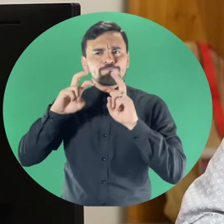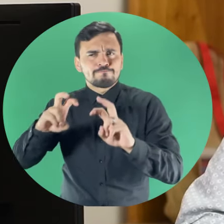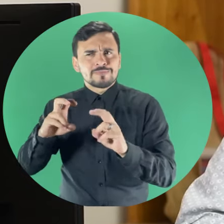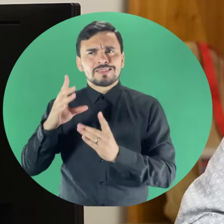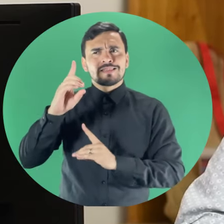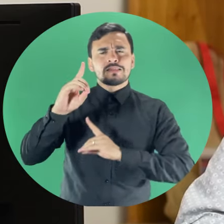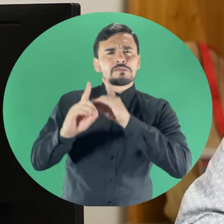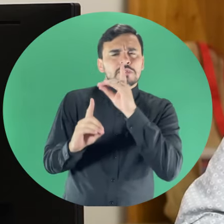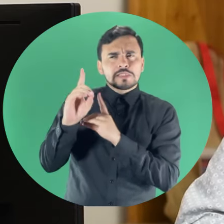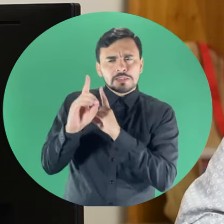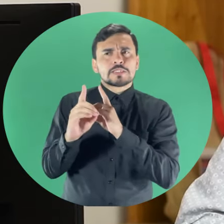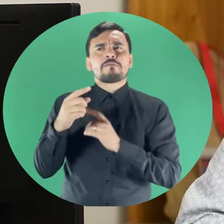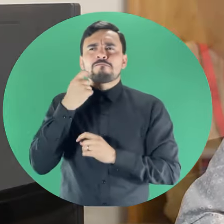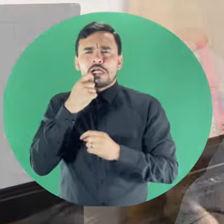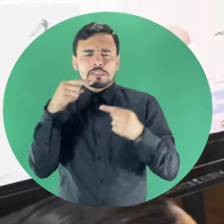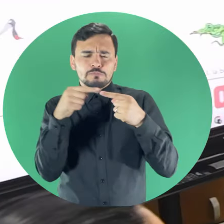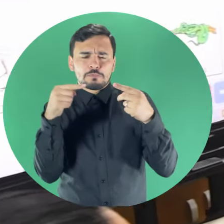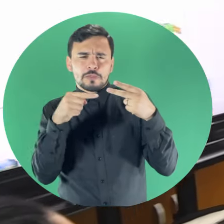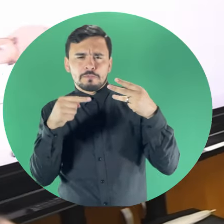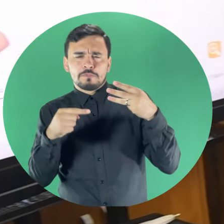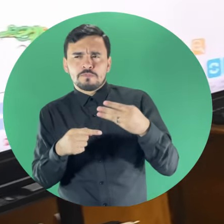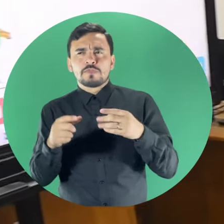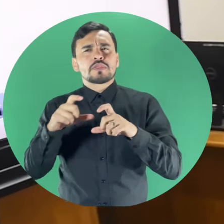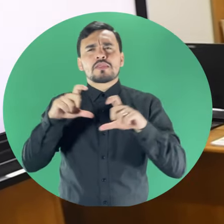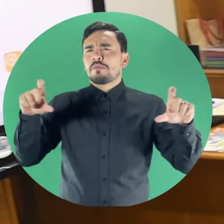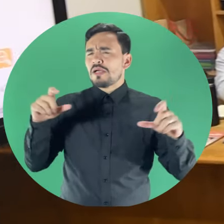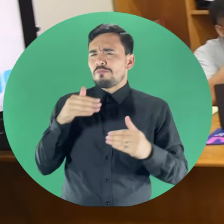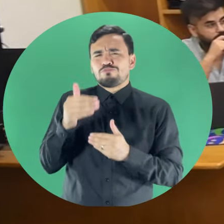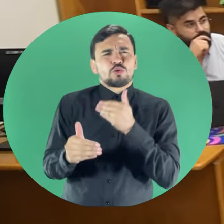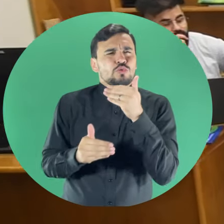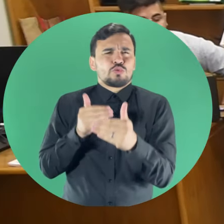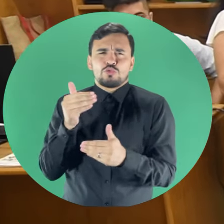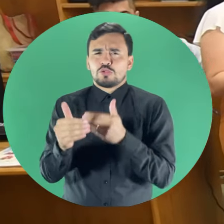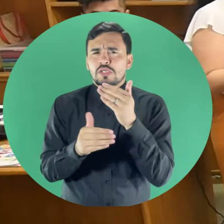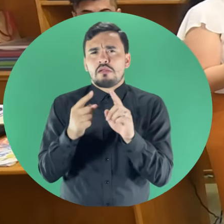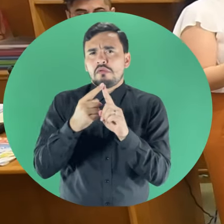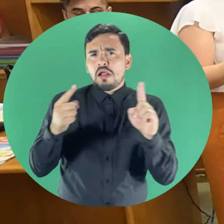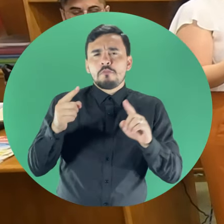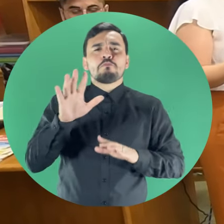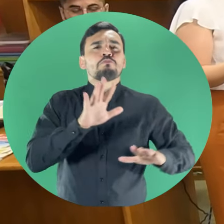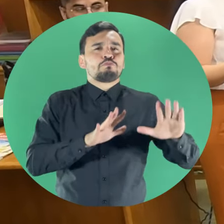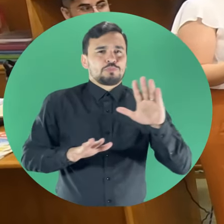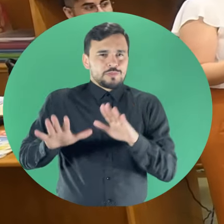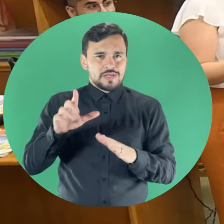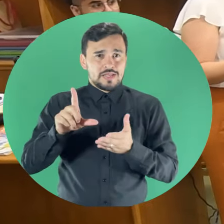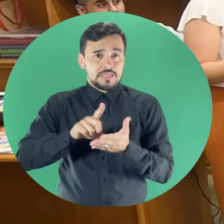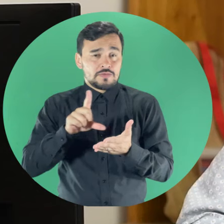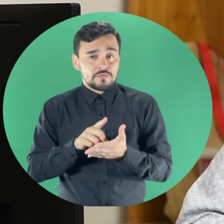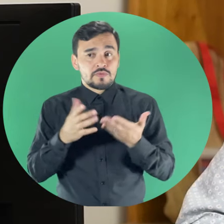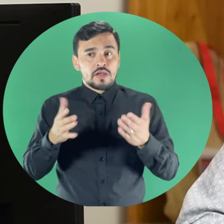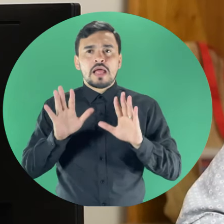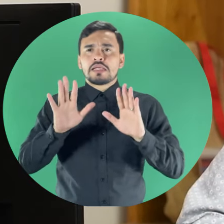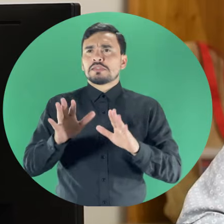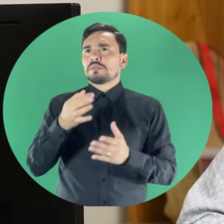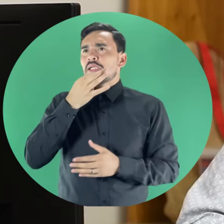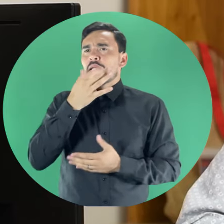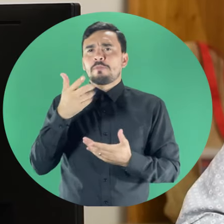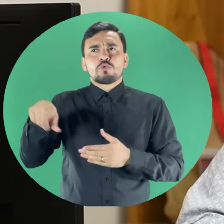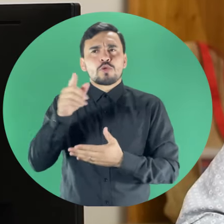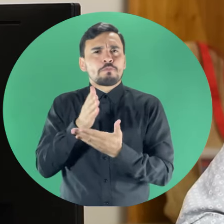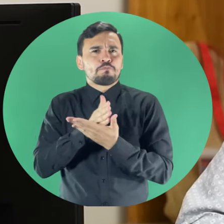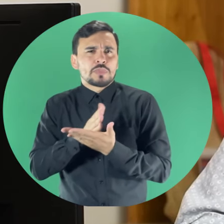y debatir distintos componentes a lo largo de lo que fue todo el proceso de elaboración de los materiales. Hacía un poquito de